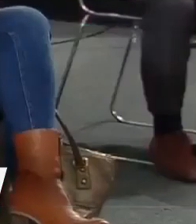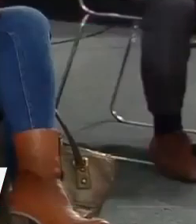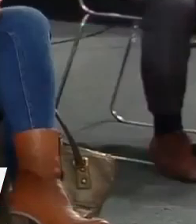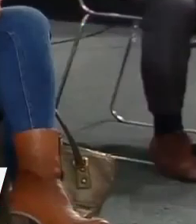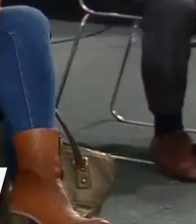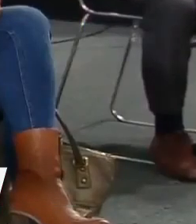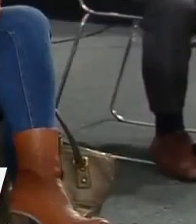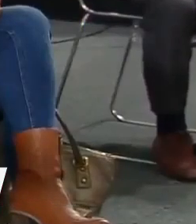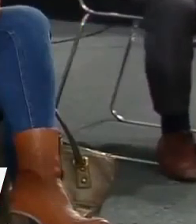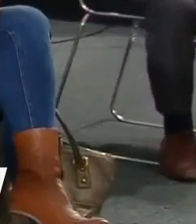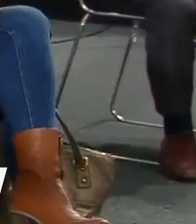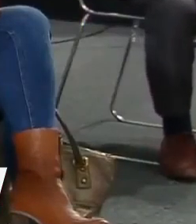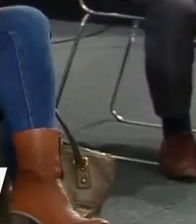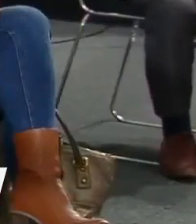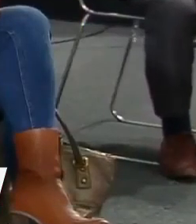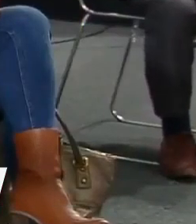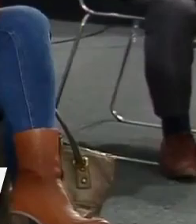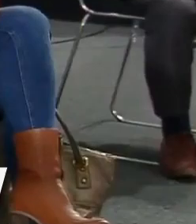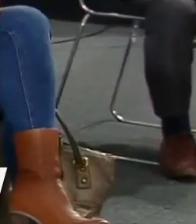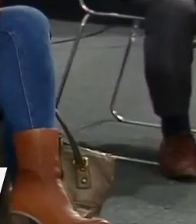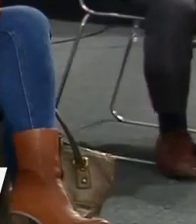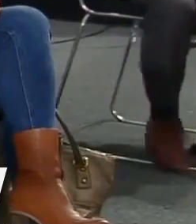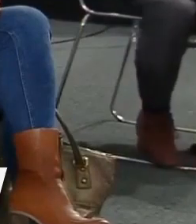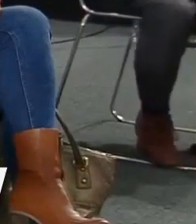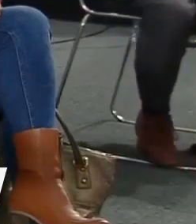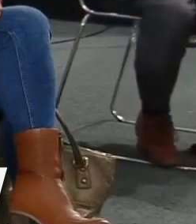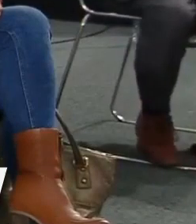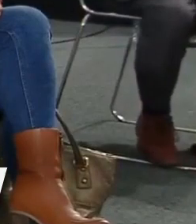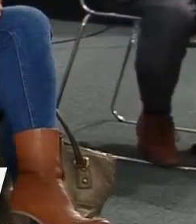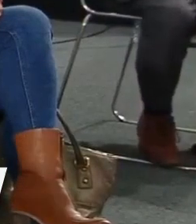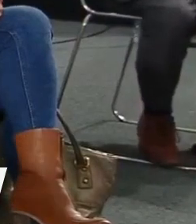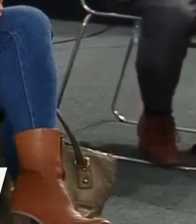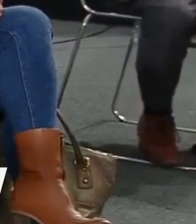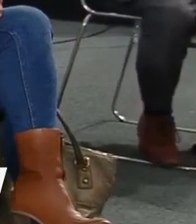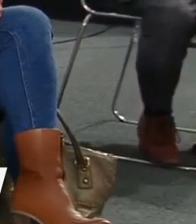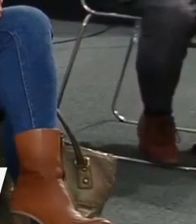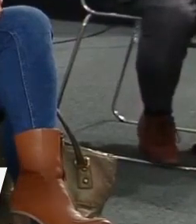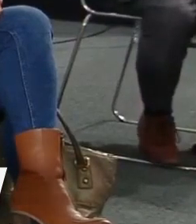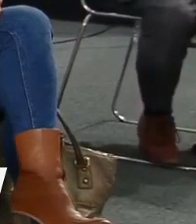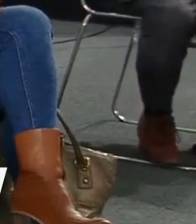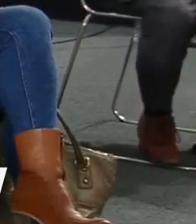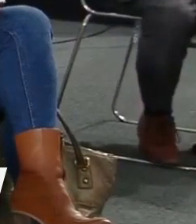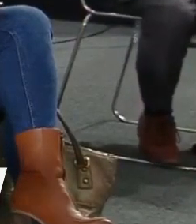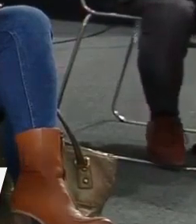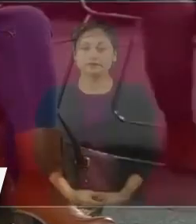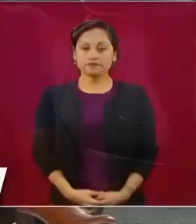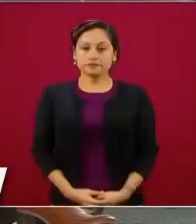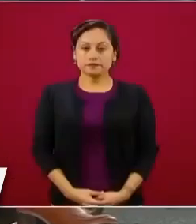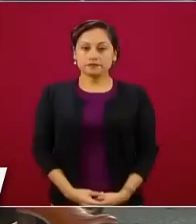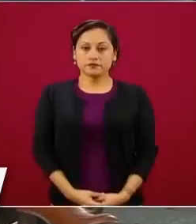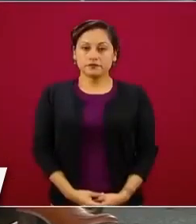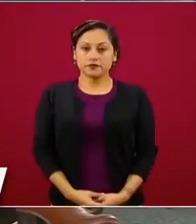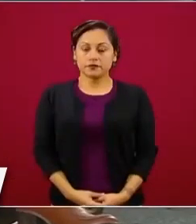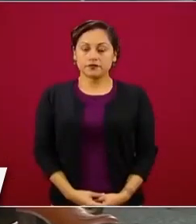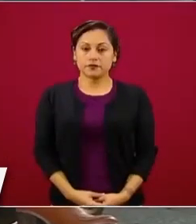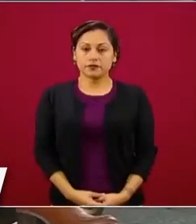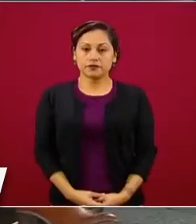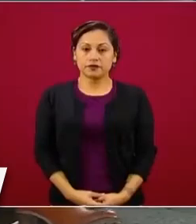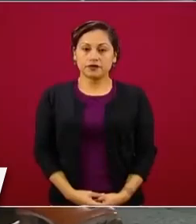muchos, y es que si bien la pandemia nos ha afectado a todos, nos ha cambiado nuestro desarrollo de vida.